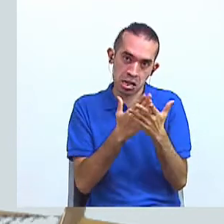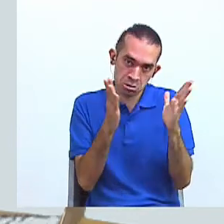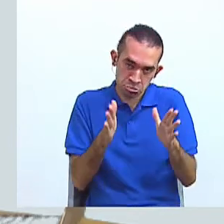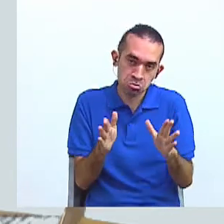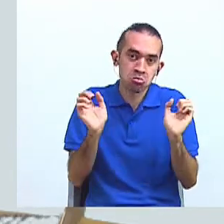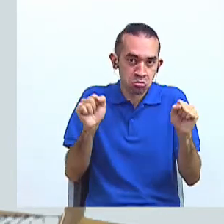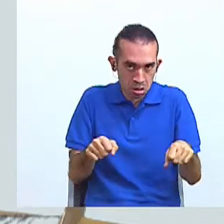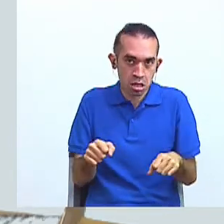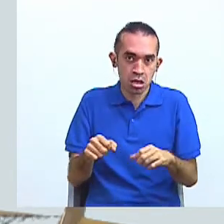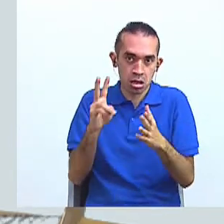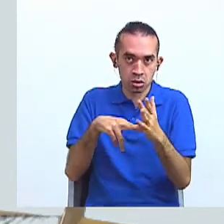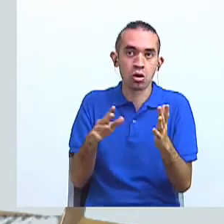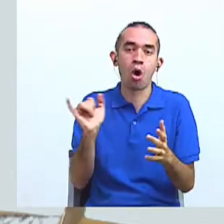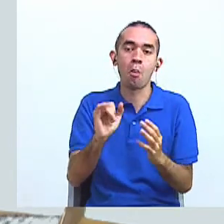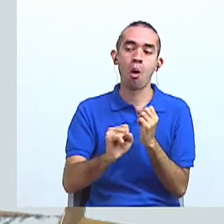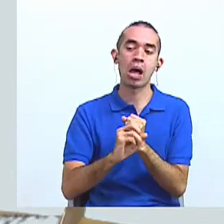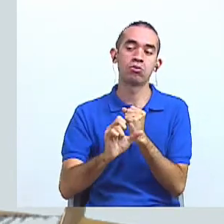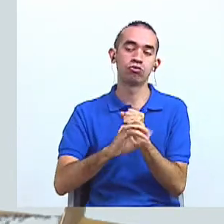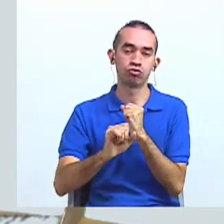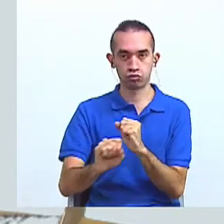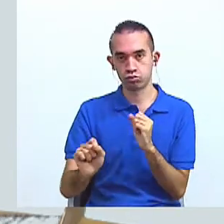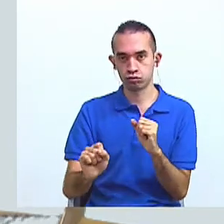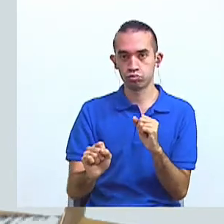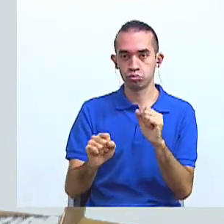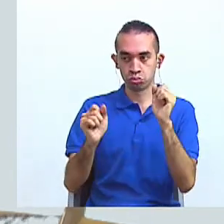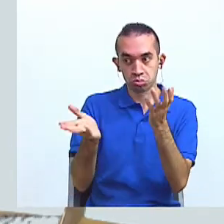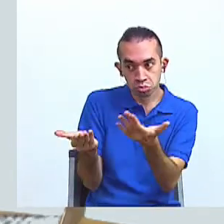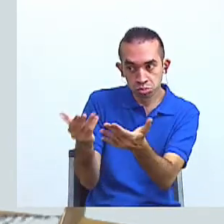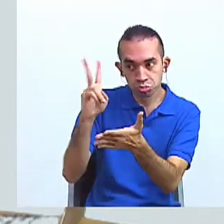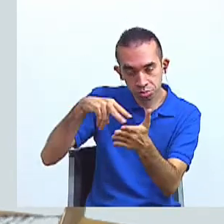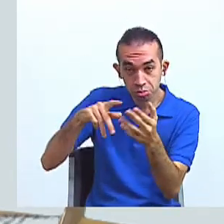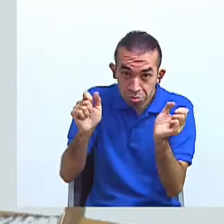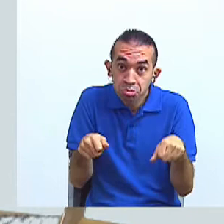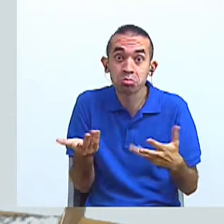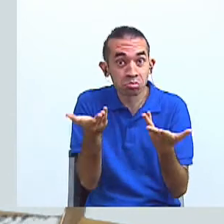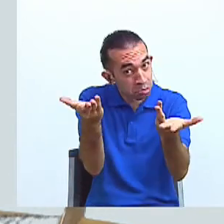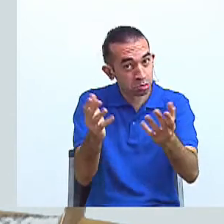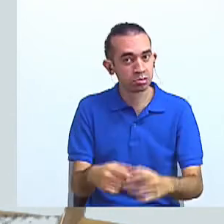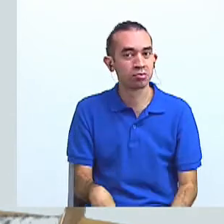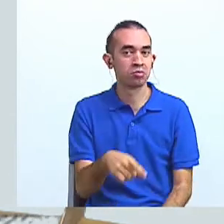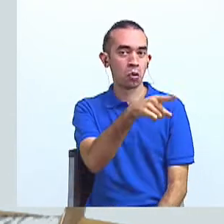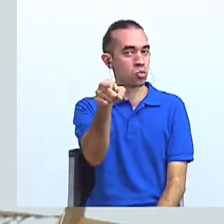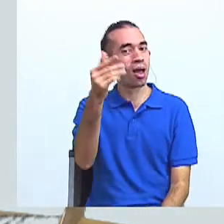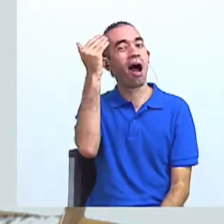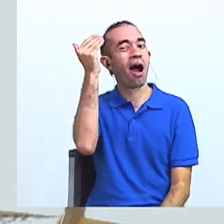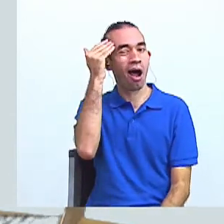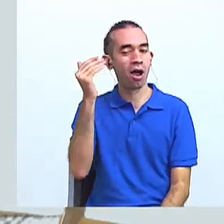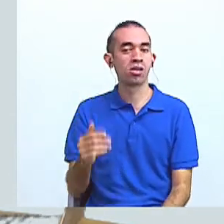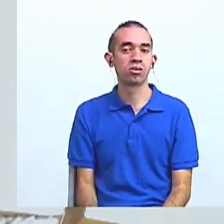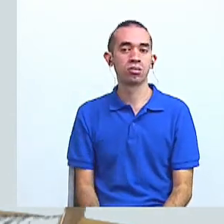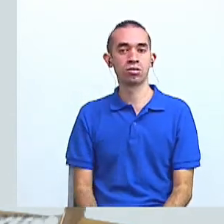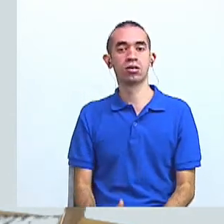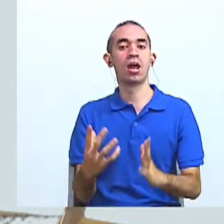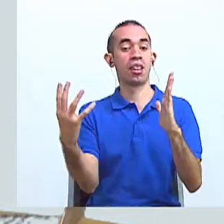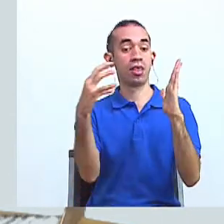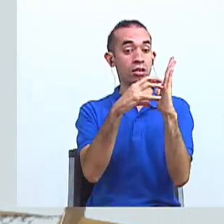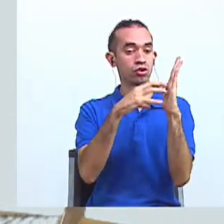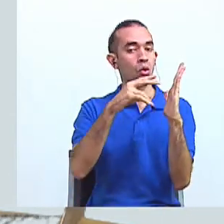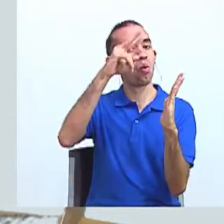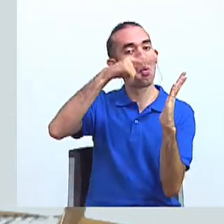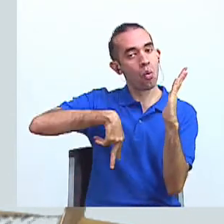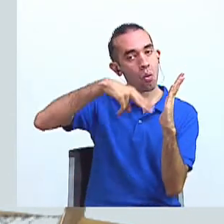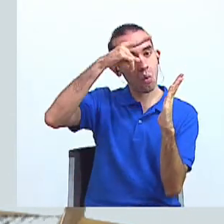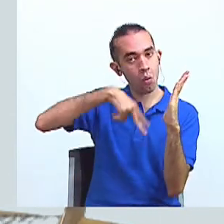lectura. ¿Qué tal? Hacerle un anuncio motivándolo a leer. ¿Qué les parece? Ya saben, vamos a tomar un texto, lo vamos a leer,